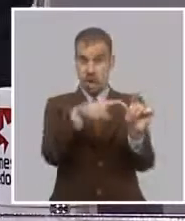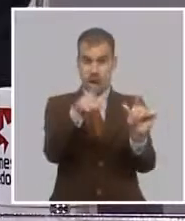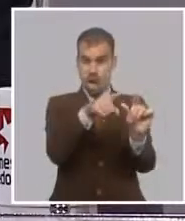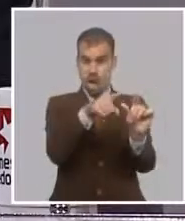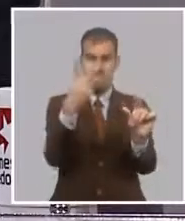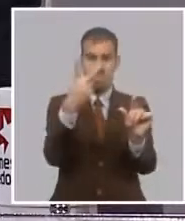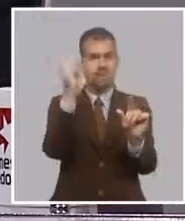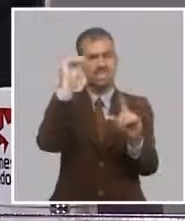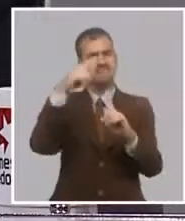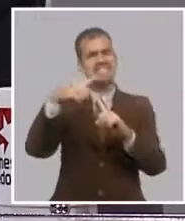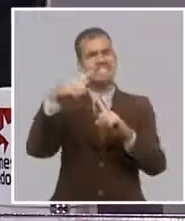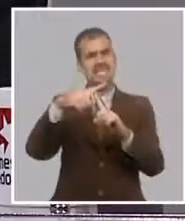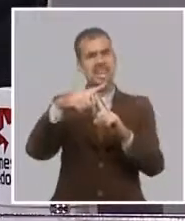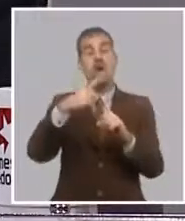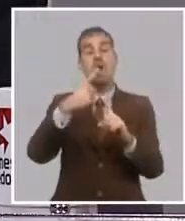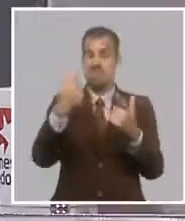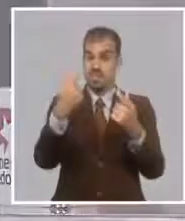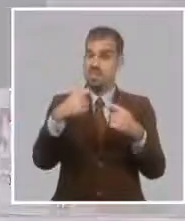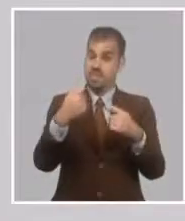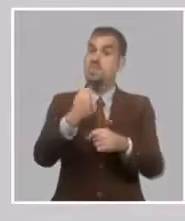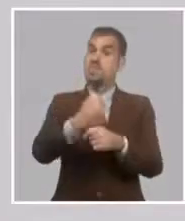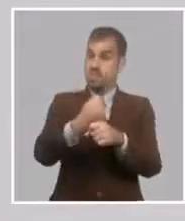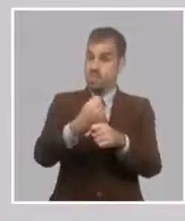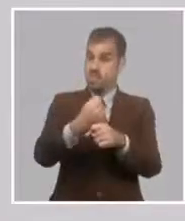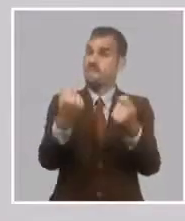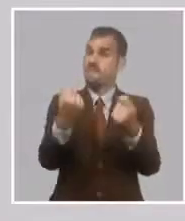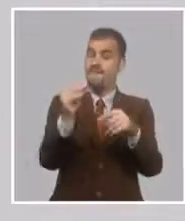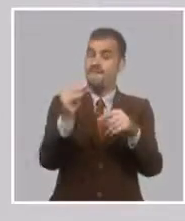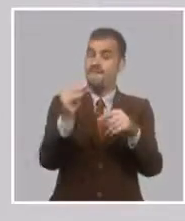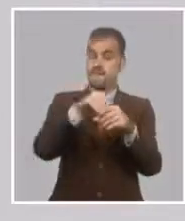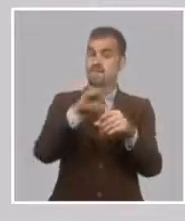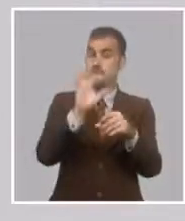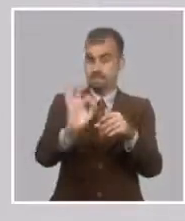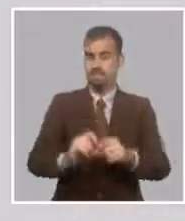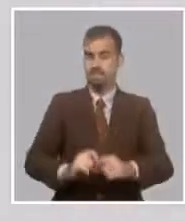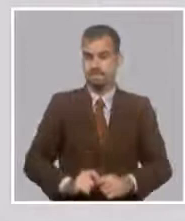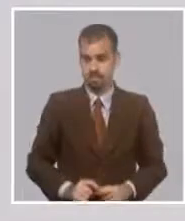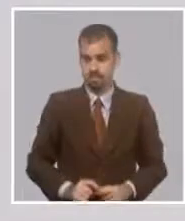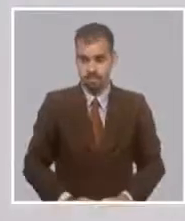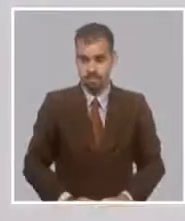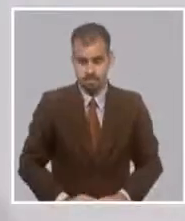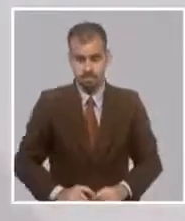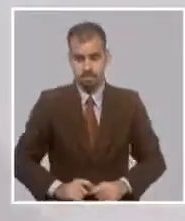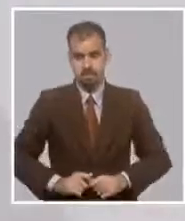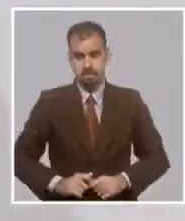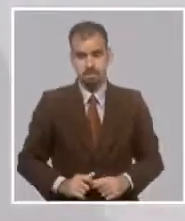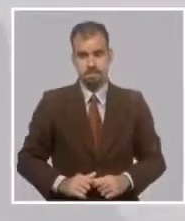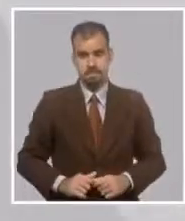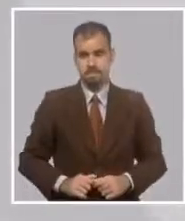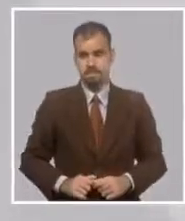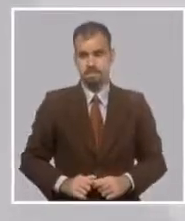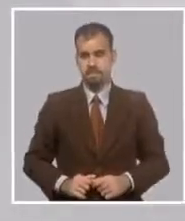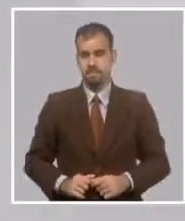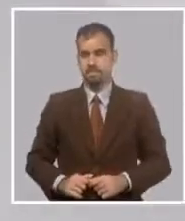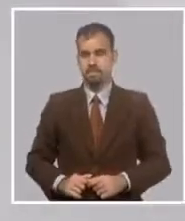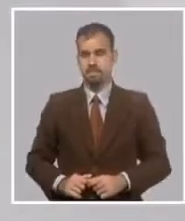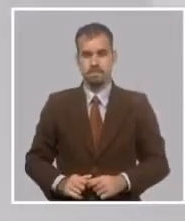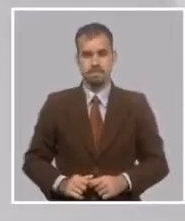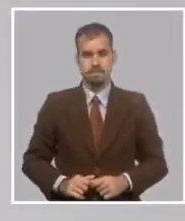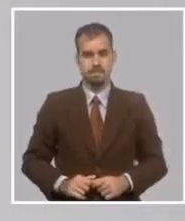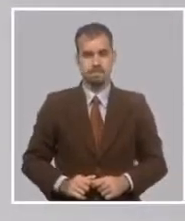tengan una actividad económica o algo así. Eso es en la parte de la garantía. Ahora, la